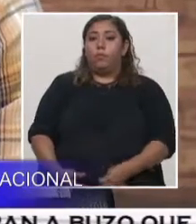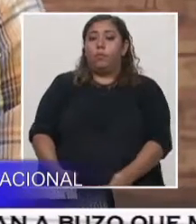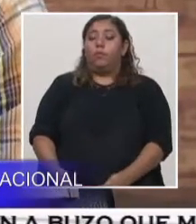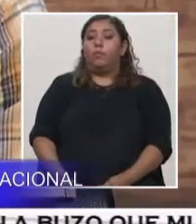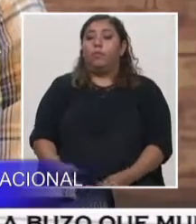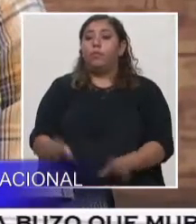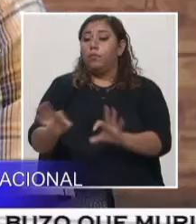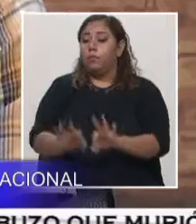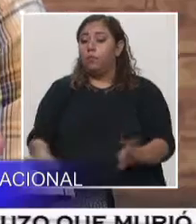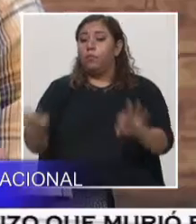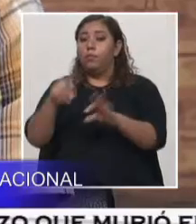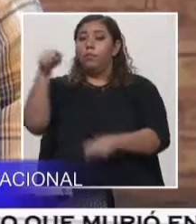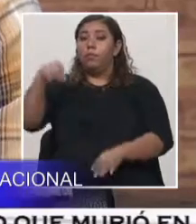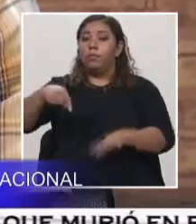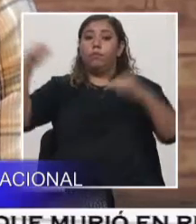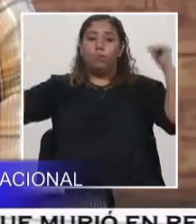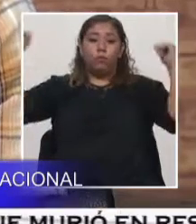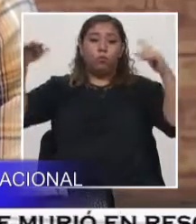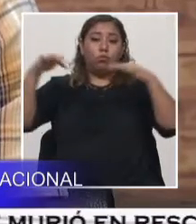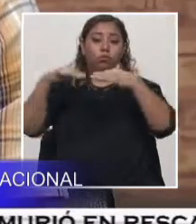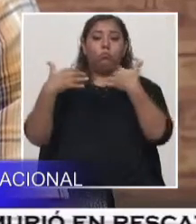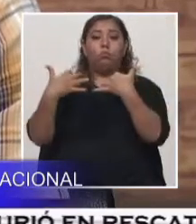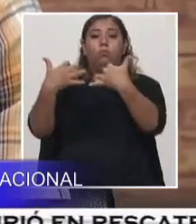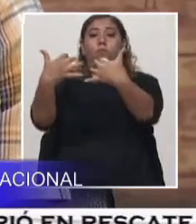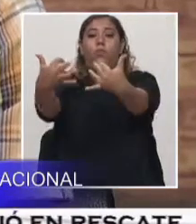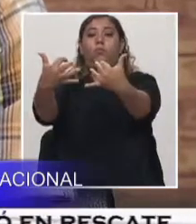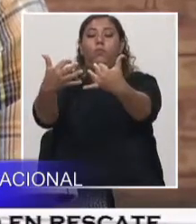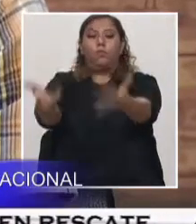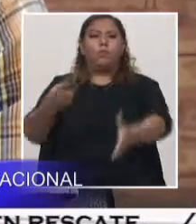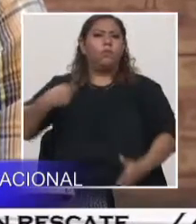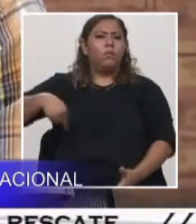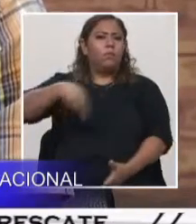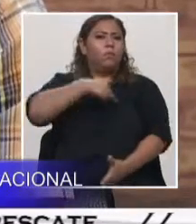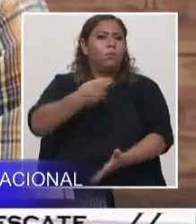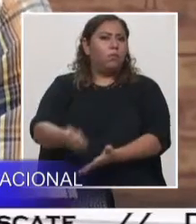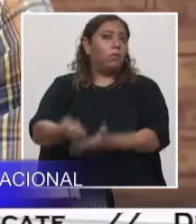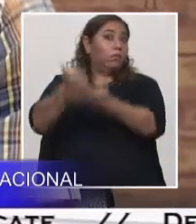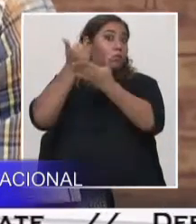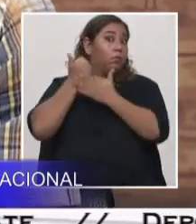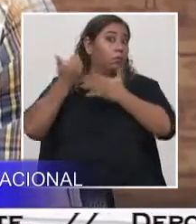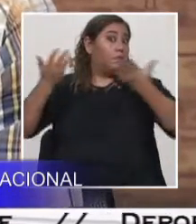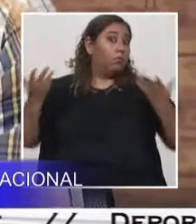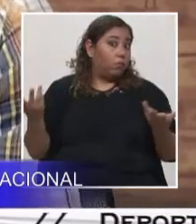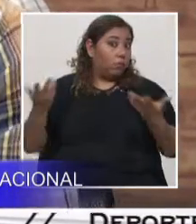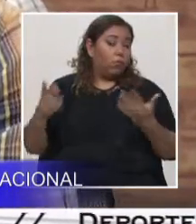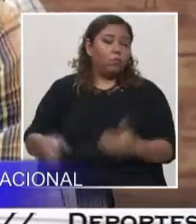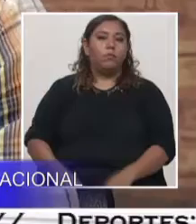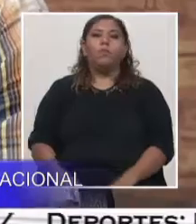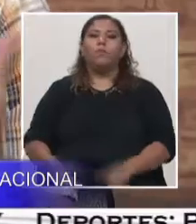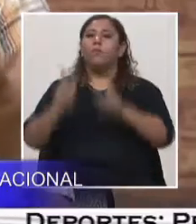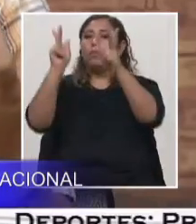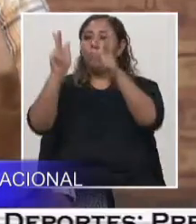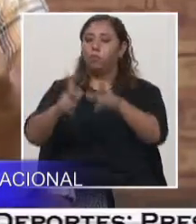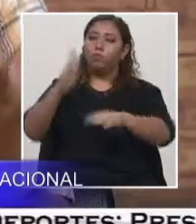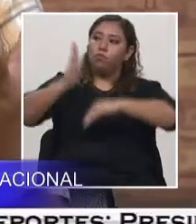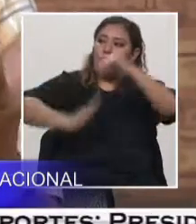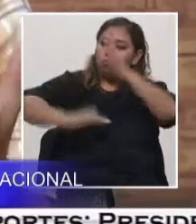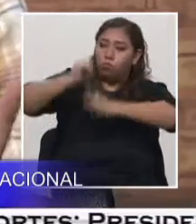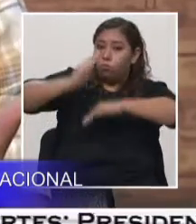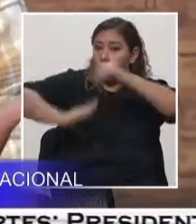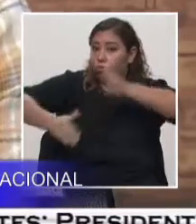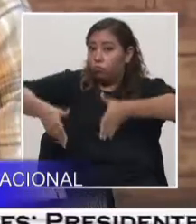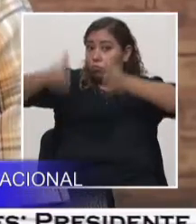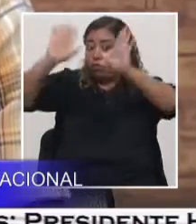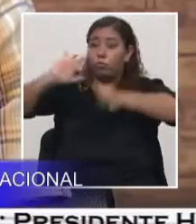finalmente este congreso o esta plataforma nos ayuda a tener por ejemplo personas de la construcción, personas que se